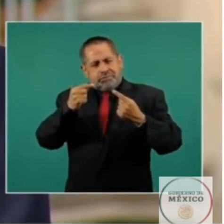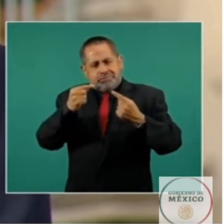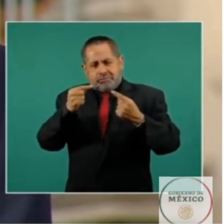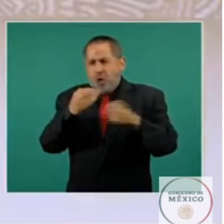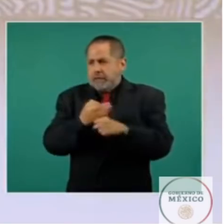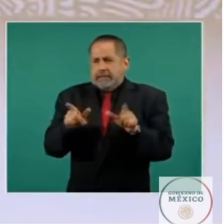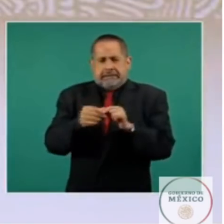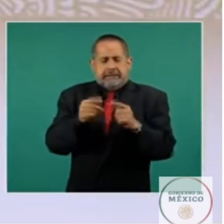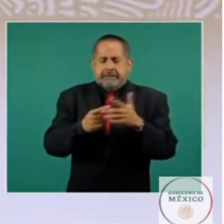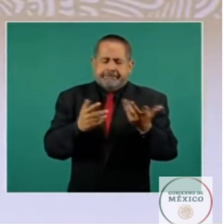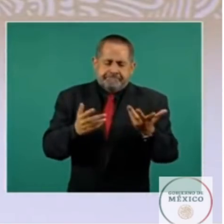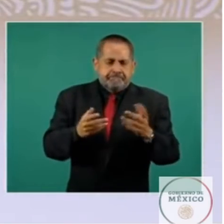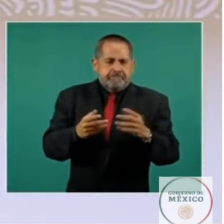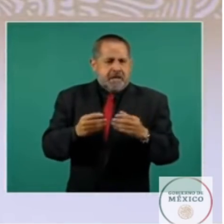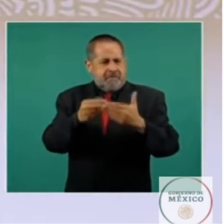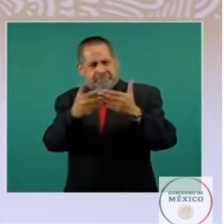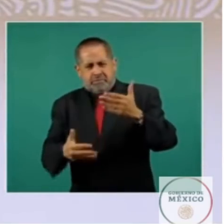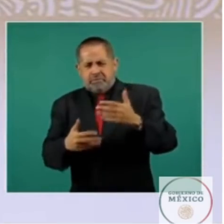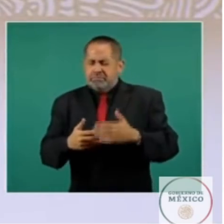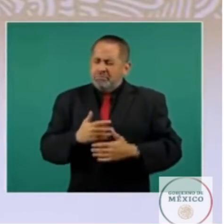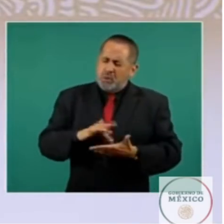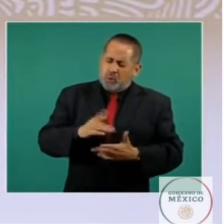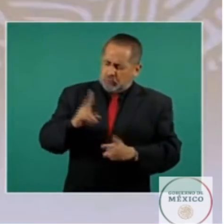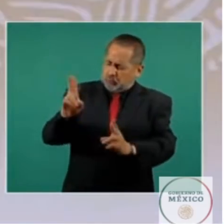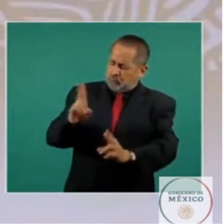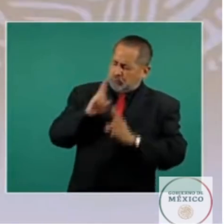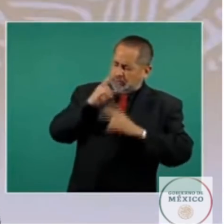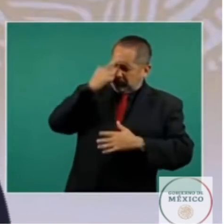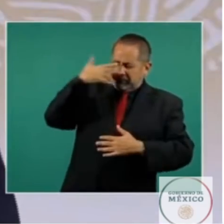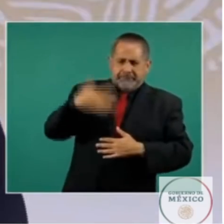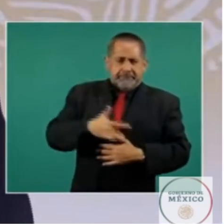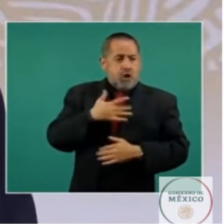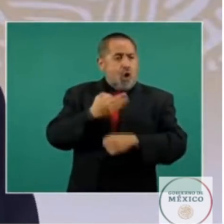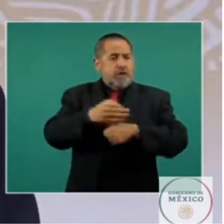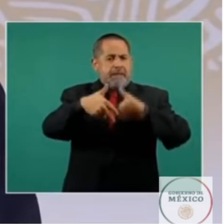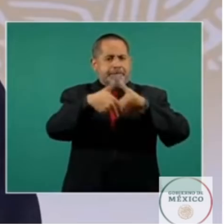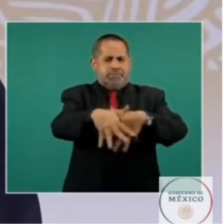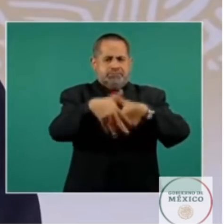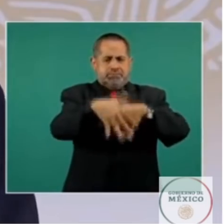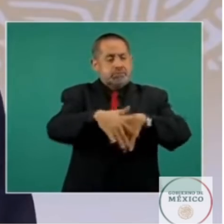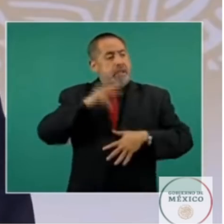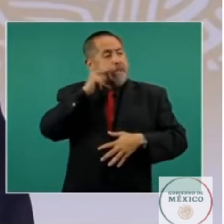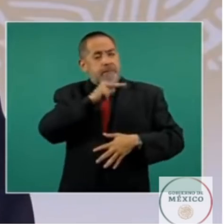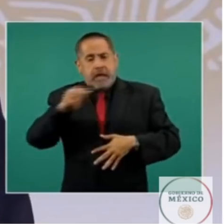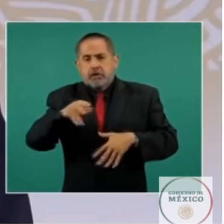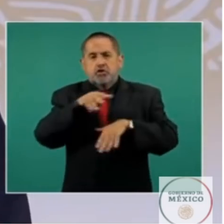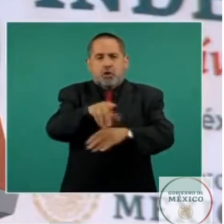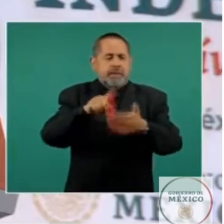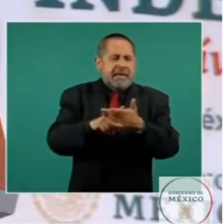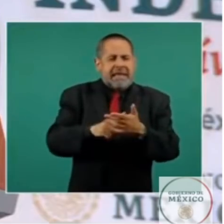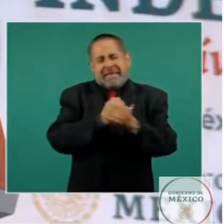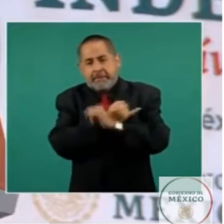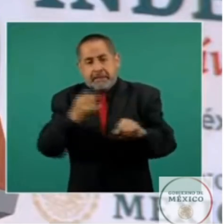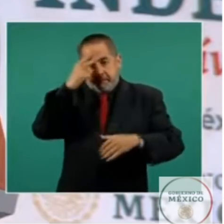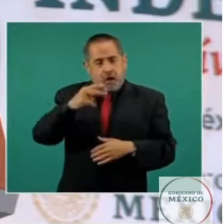es un gran honor participar en el desfile militar que conmemora el inicio de la lucha por la independencia de México y expresar